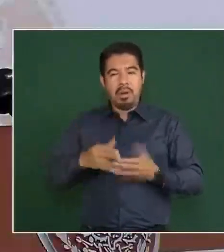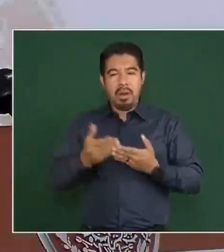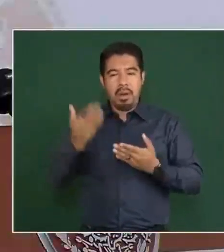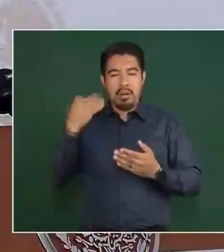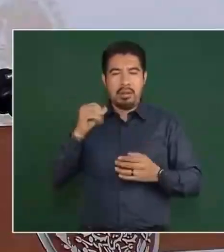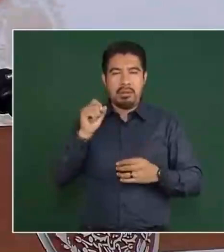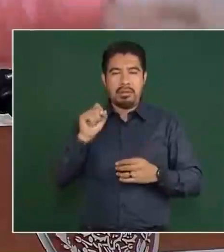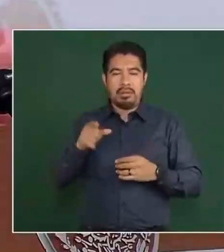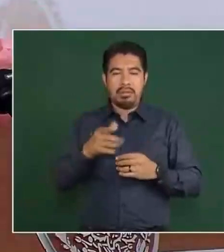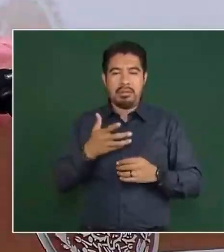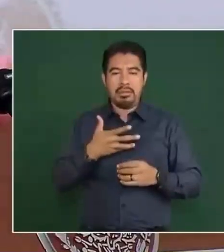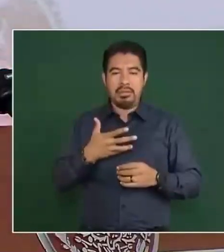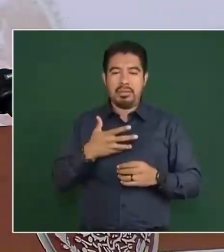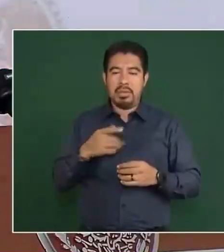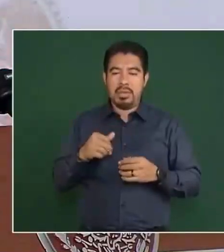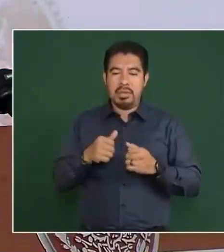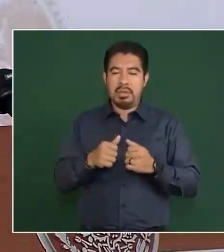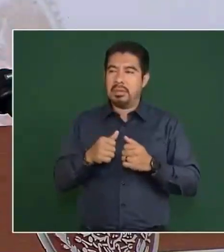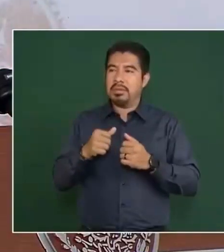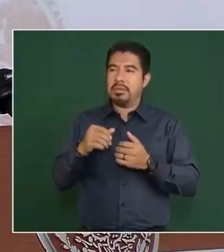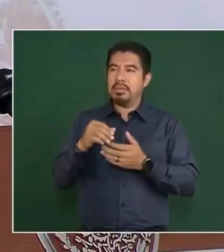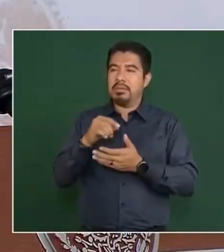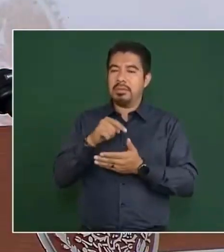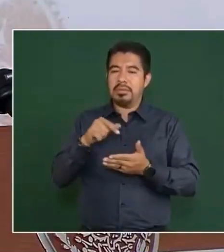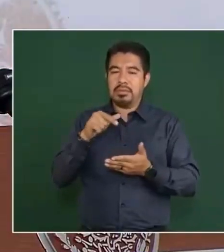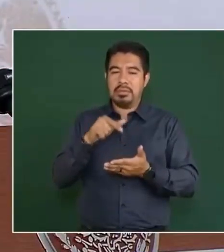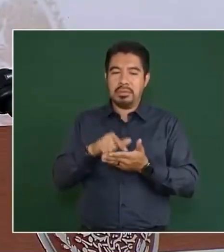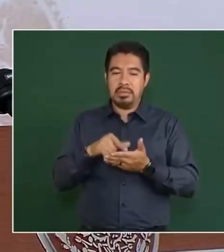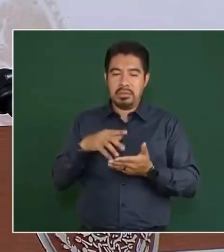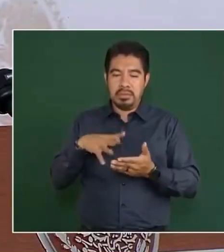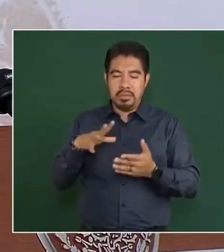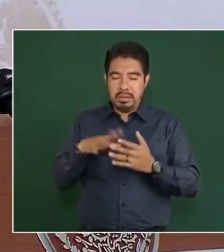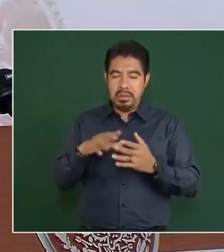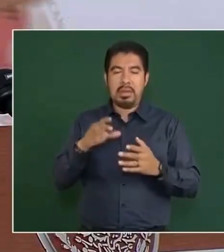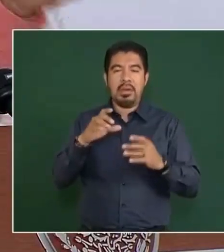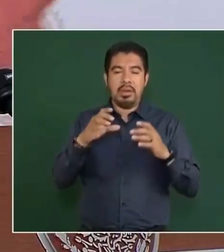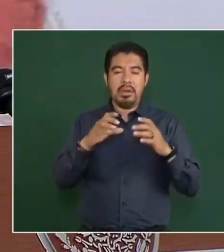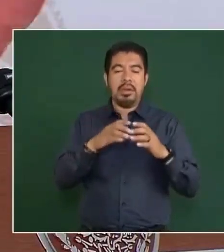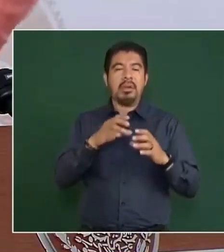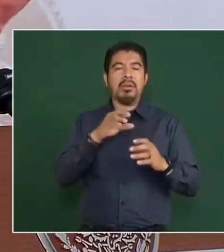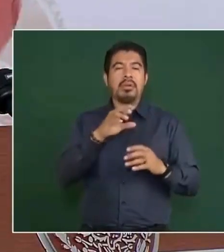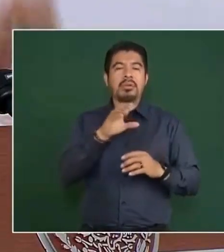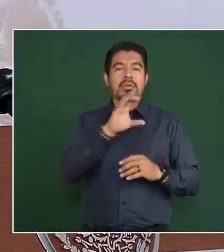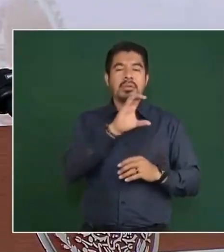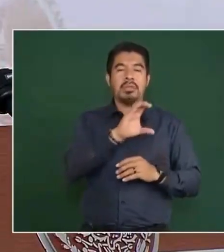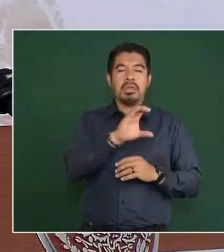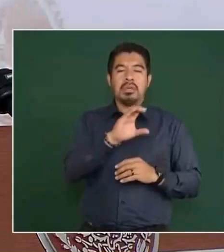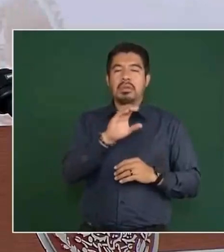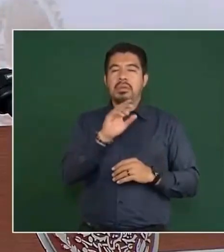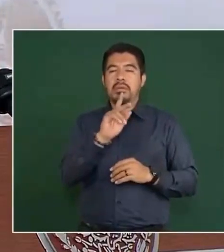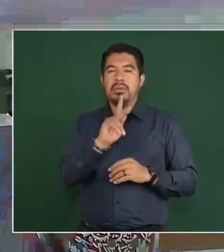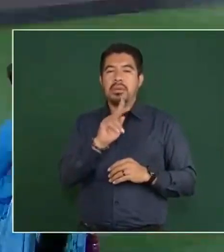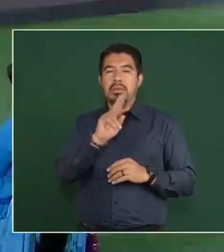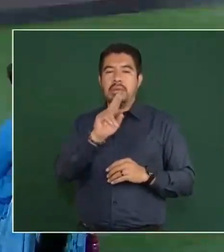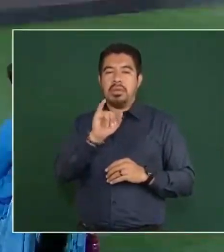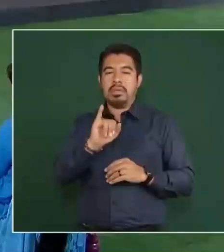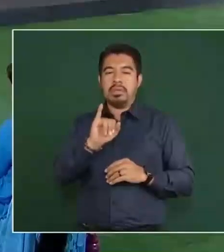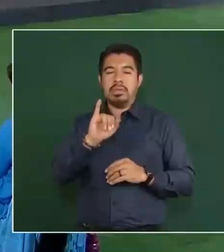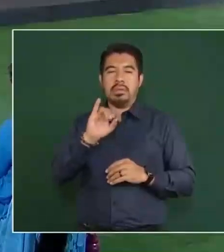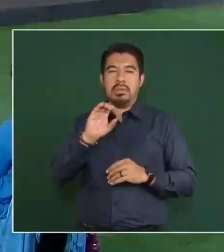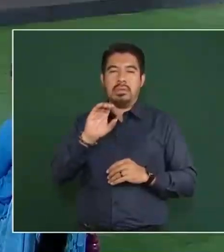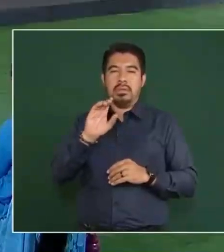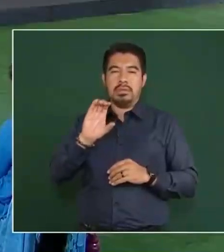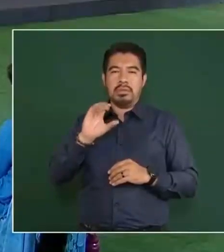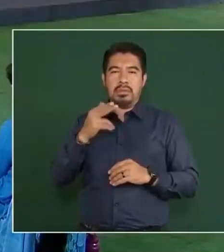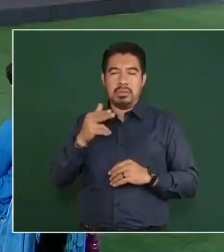se estableció el Centro Coordinador Indigenista Chontal y vino y todavía está vivo, Salomón